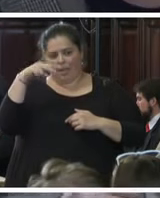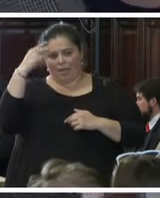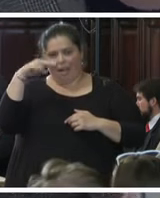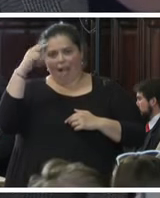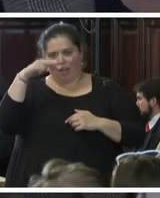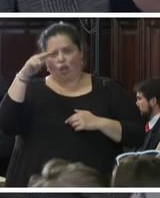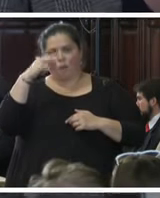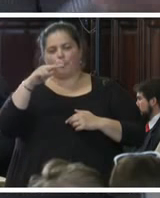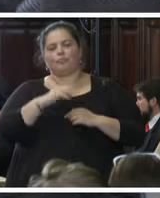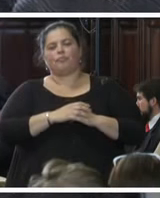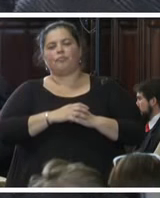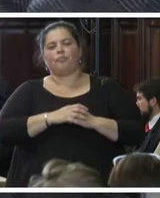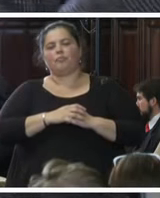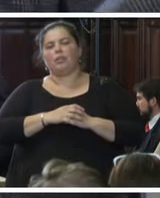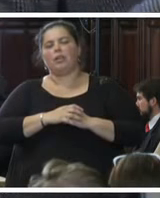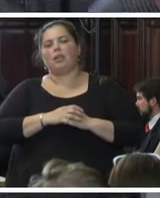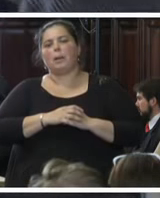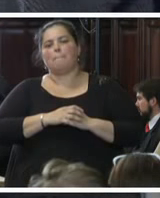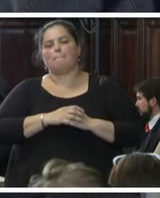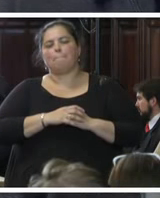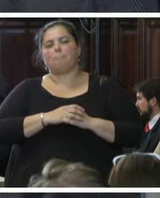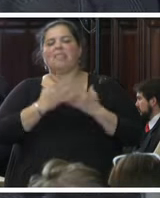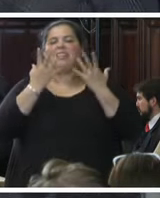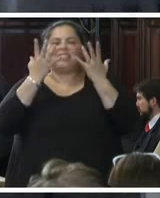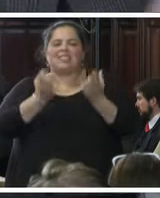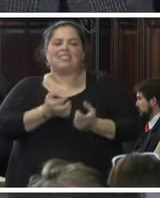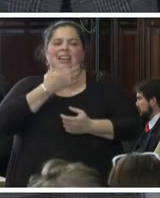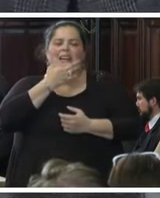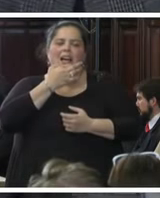quisiera hacer algunos